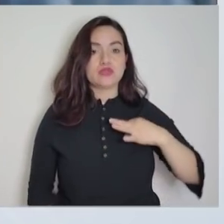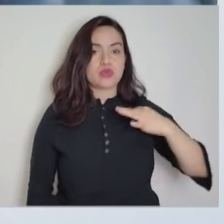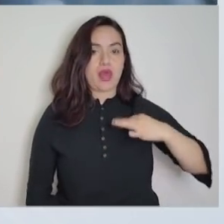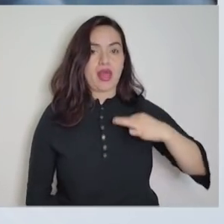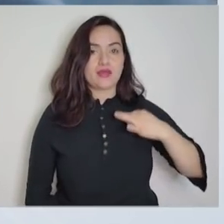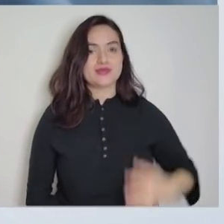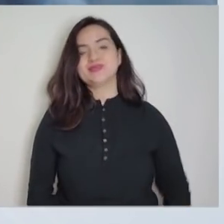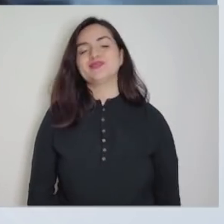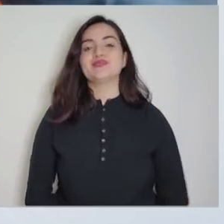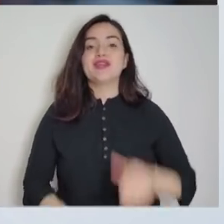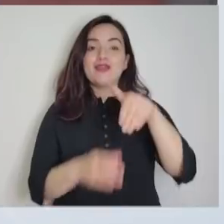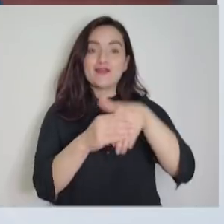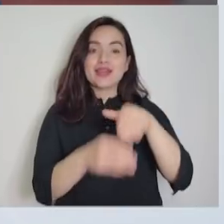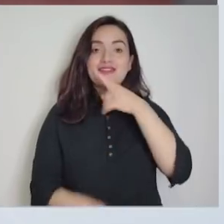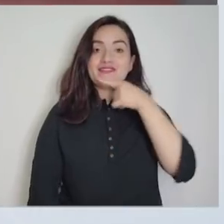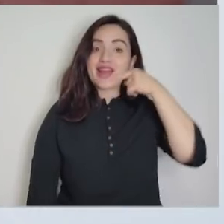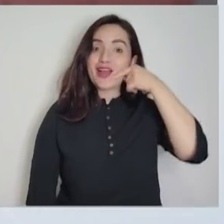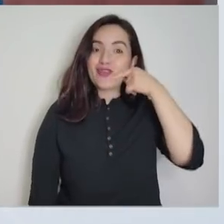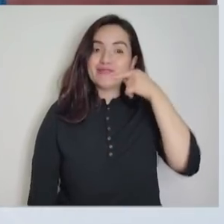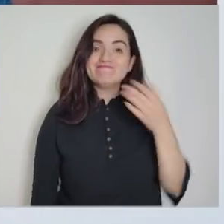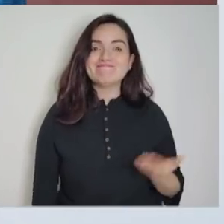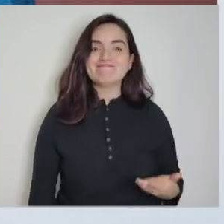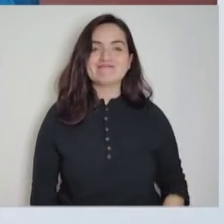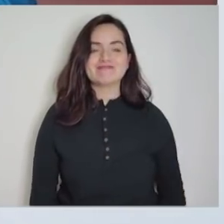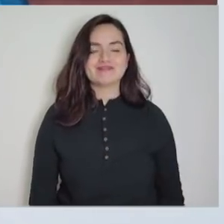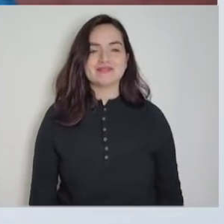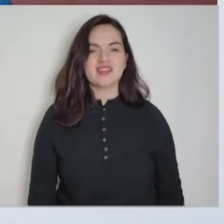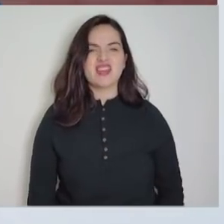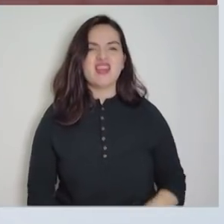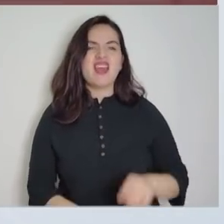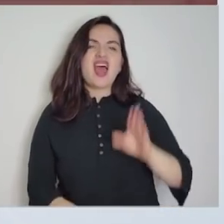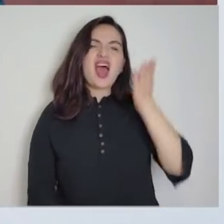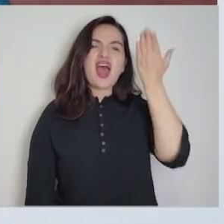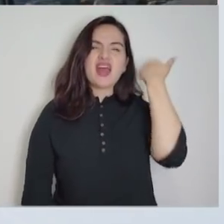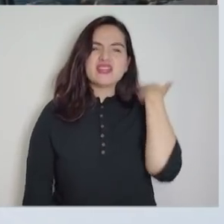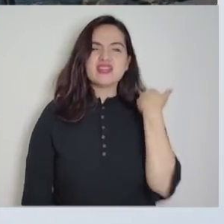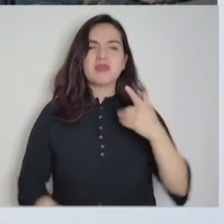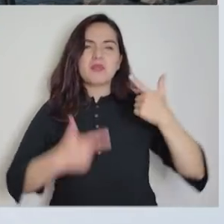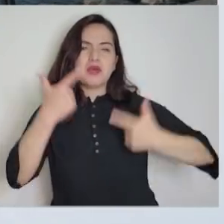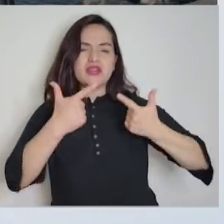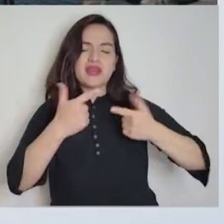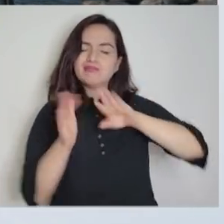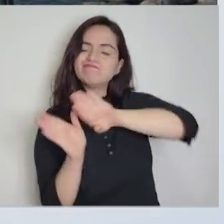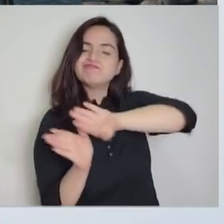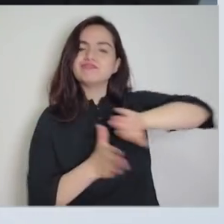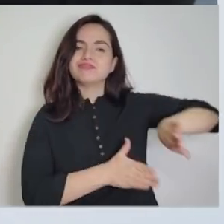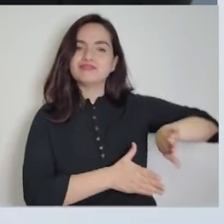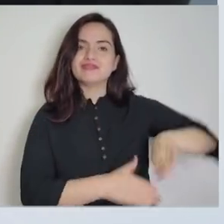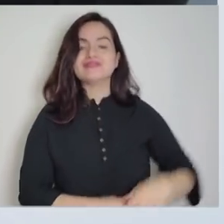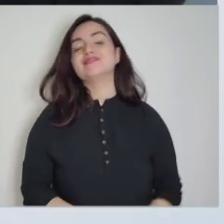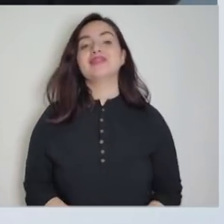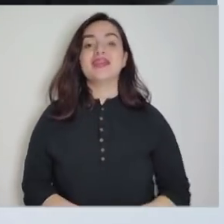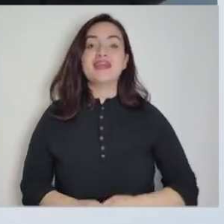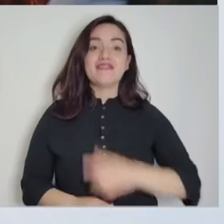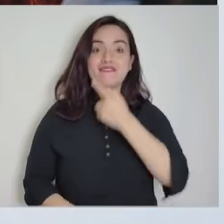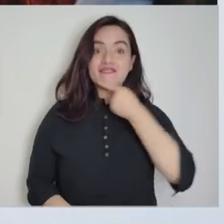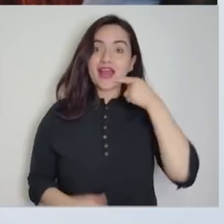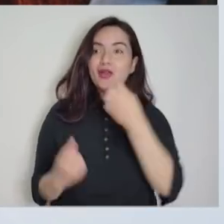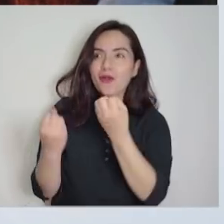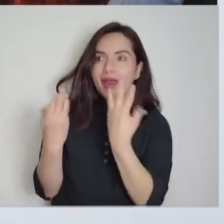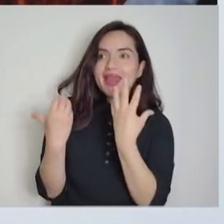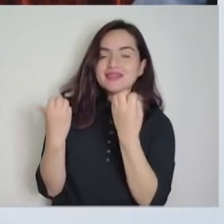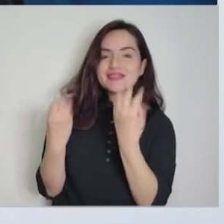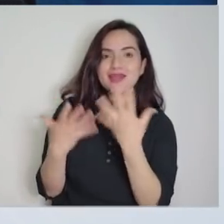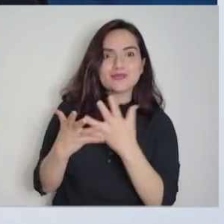ciudadanos comunes y corrientes. Votar por Franco hoy día significa dejar de lado la vieja política. Franco nos ha enseñado